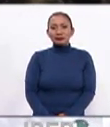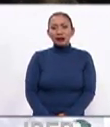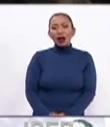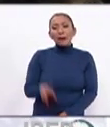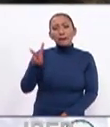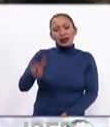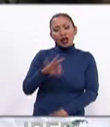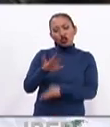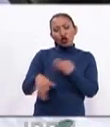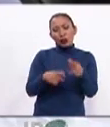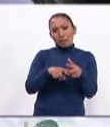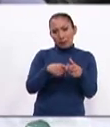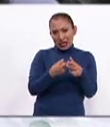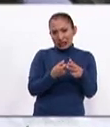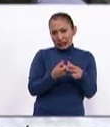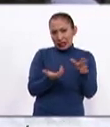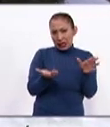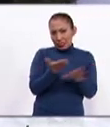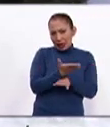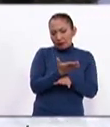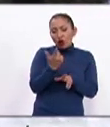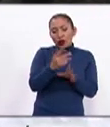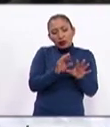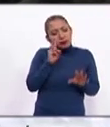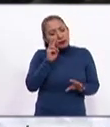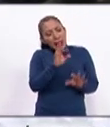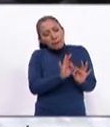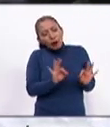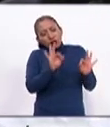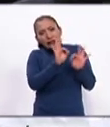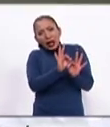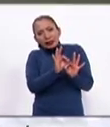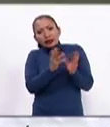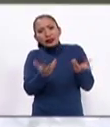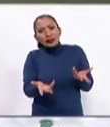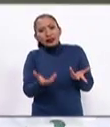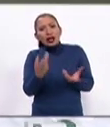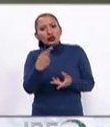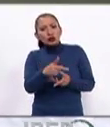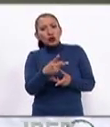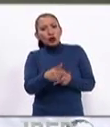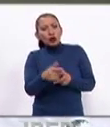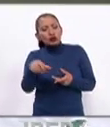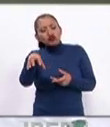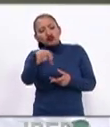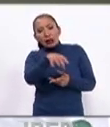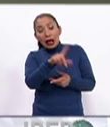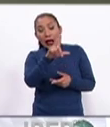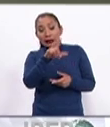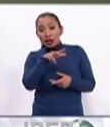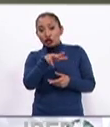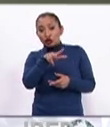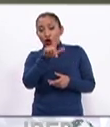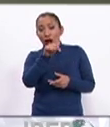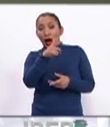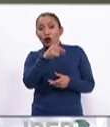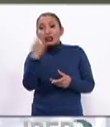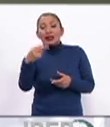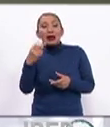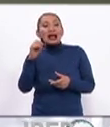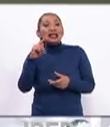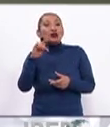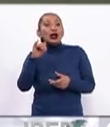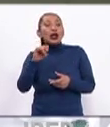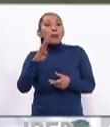Realmente todo esto empezó por la importancia que tiene la vereda Curubitar y sus lagunas. Allá tenemos 18 lagunas, se llama el